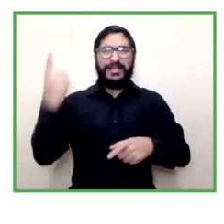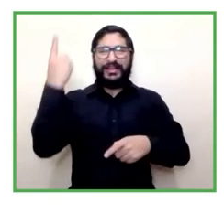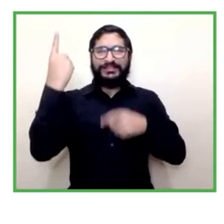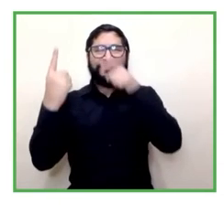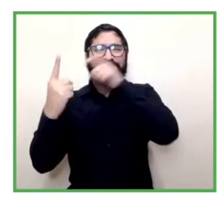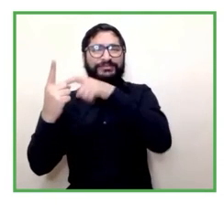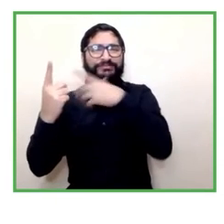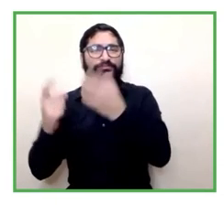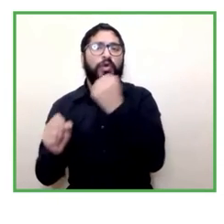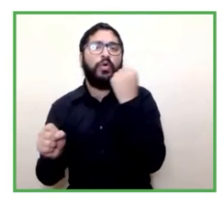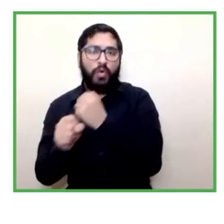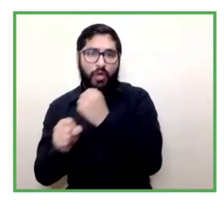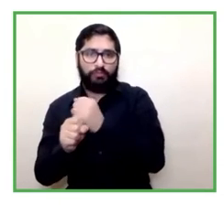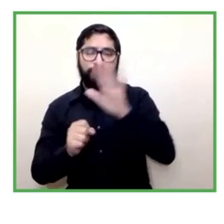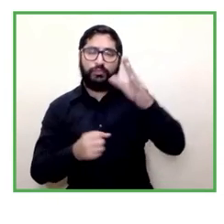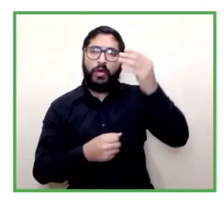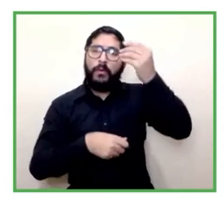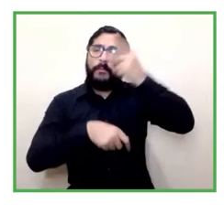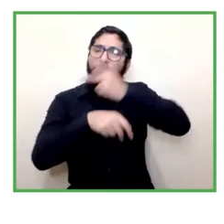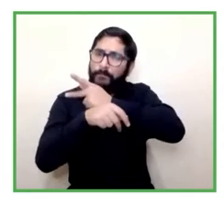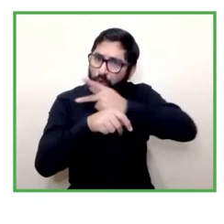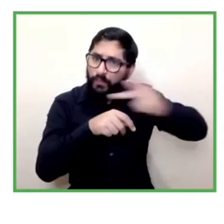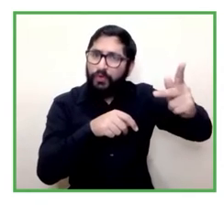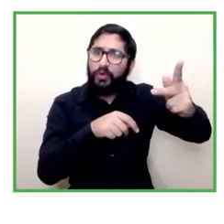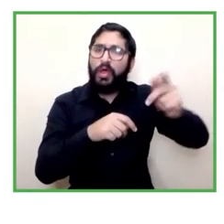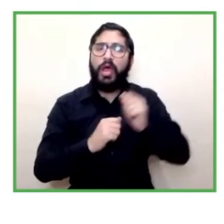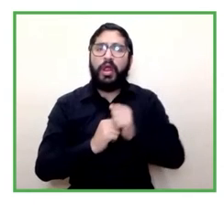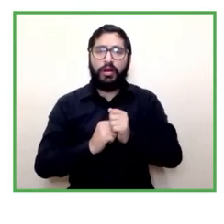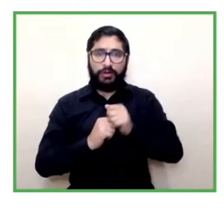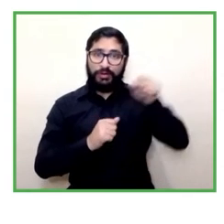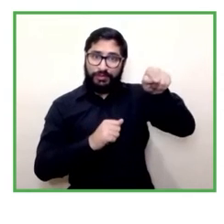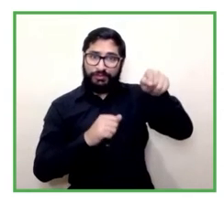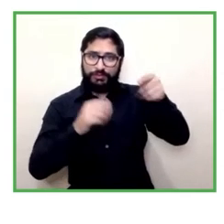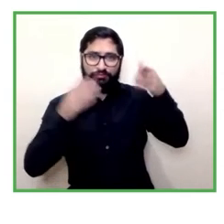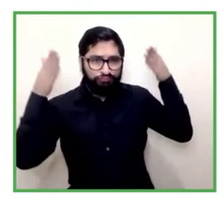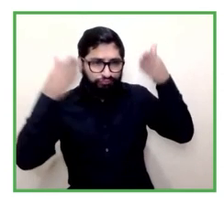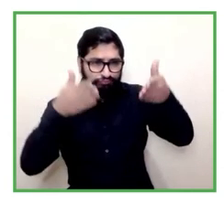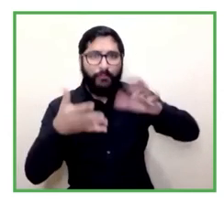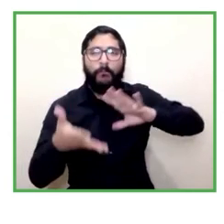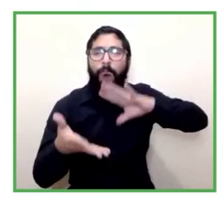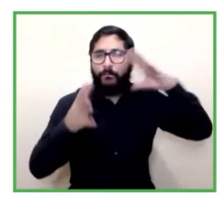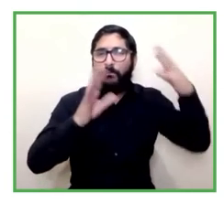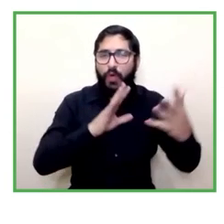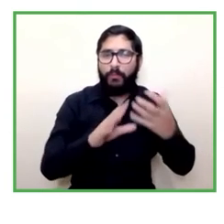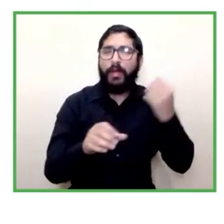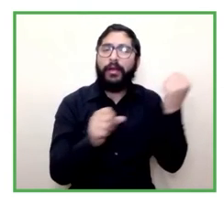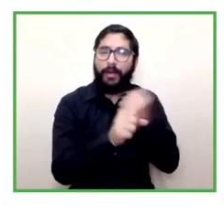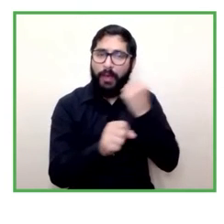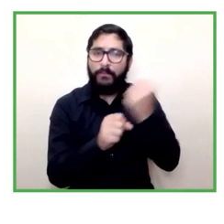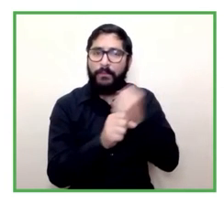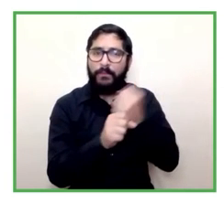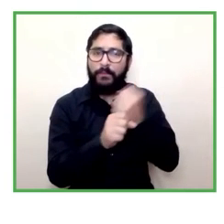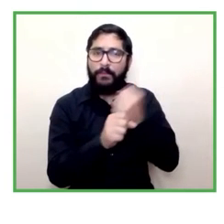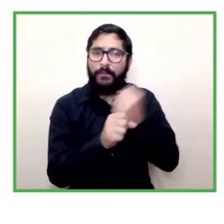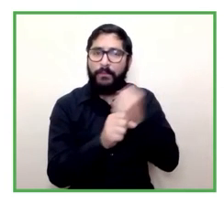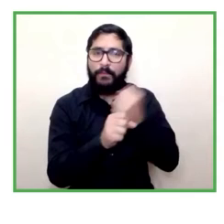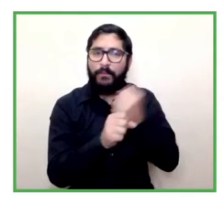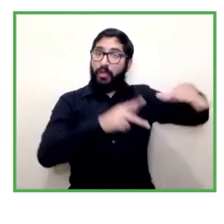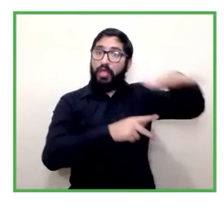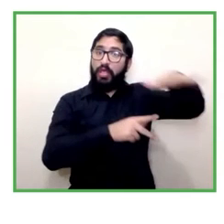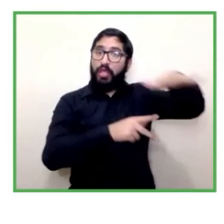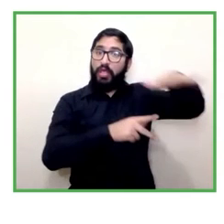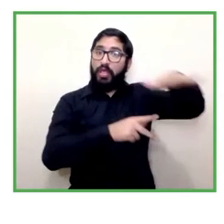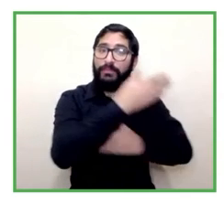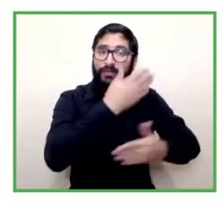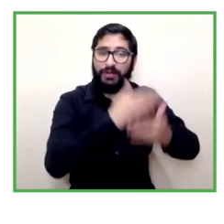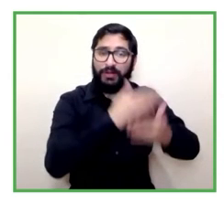profesionales pero que de todas formas es una forma de empleo que para personas con discapacidad hoy día está muy limitada en ese sentido nosotros también